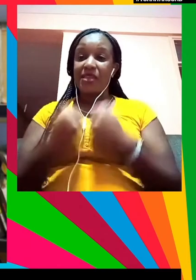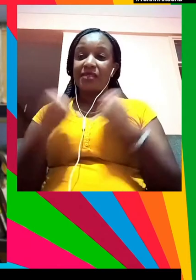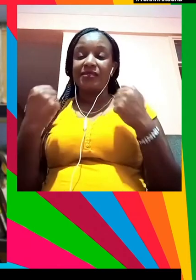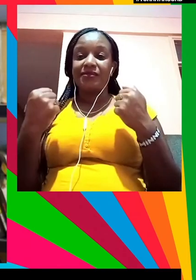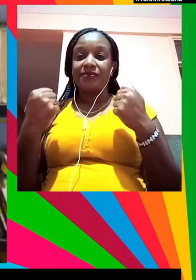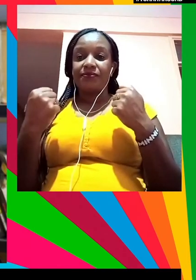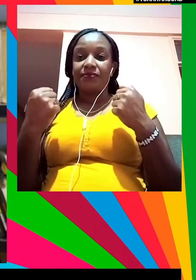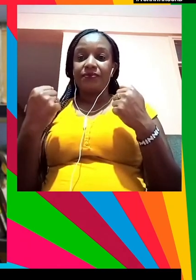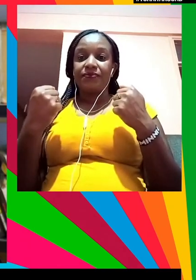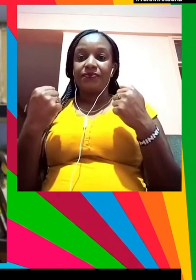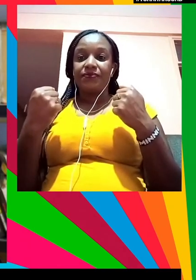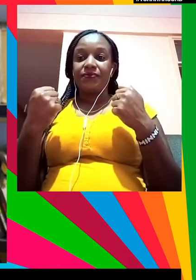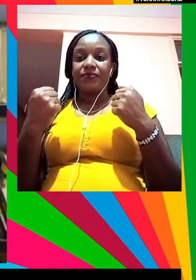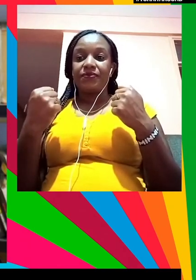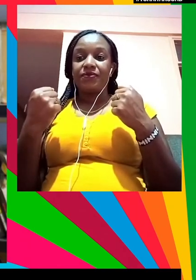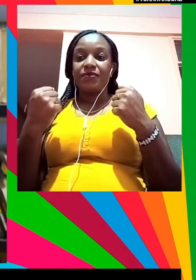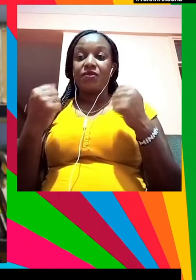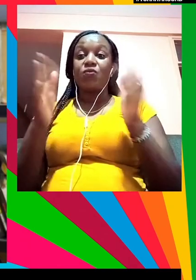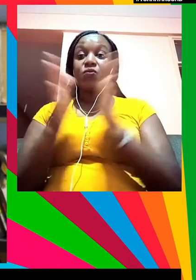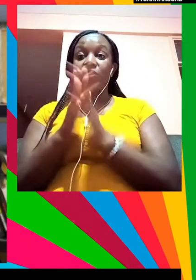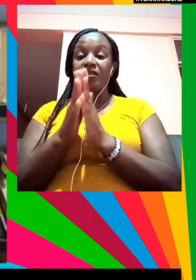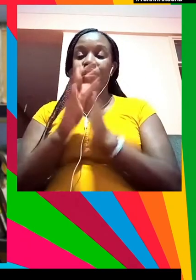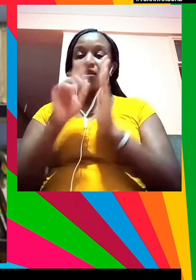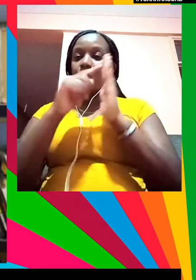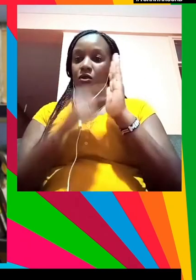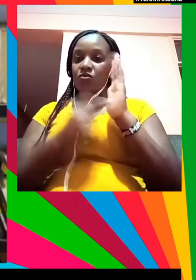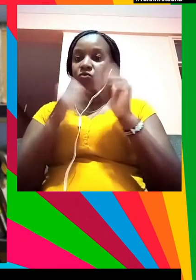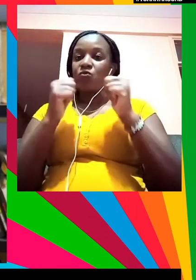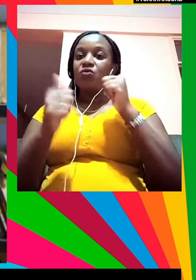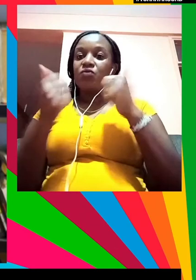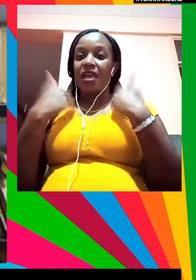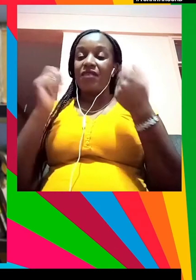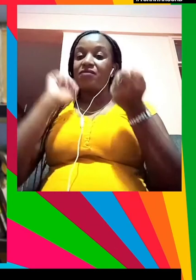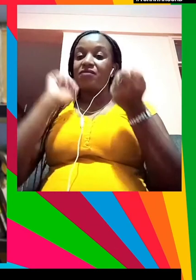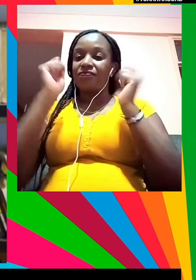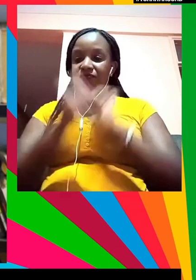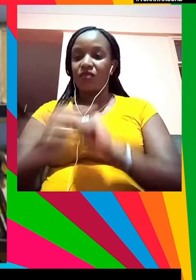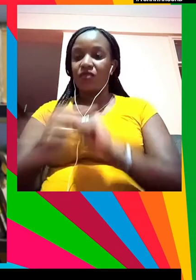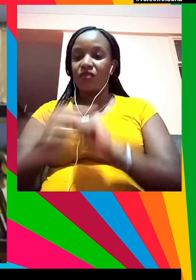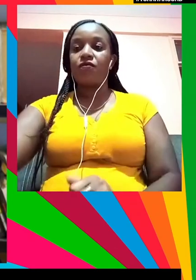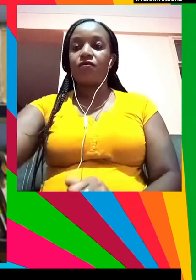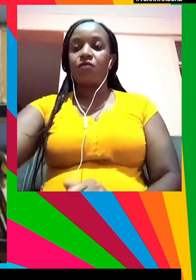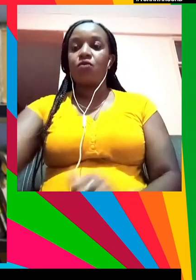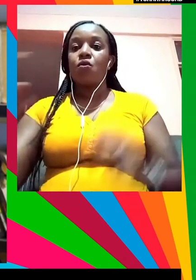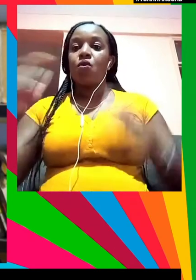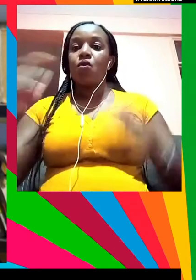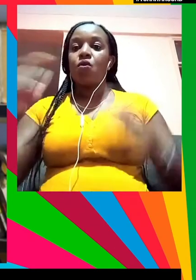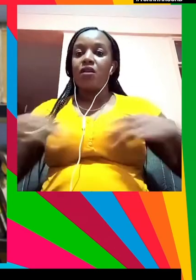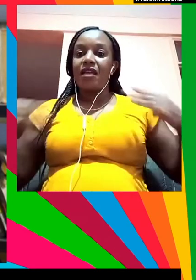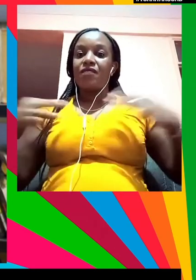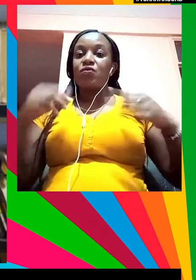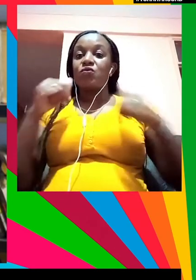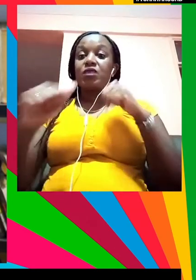términos de una nueva ciudad teórica, una transformación gradual del entorno urbano, se ha